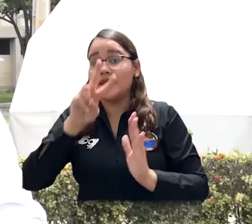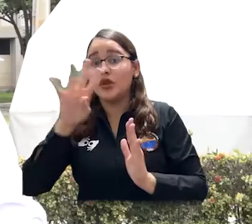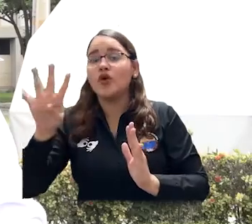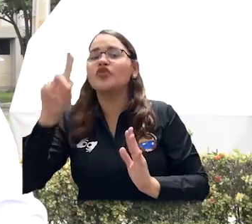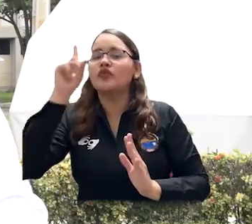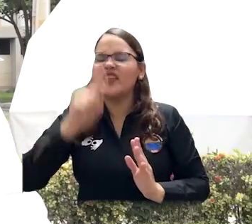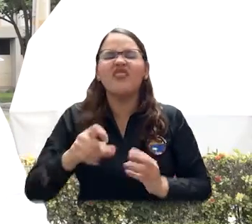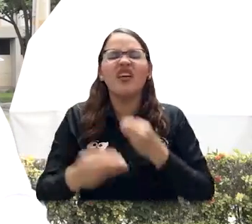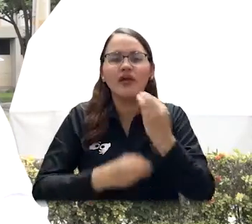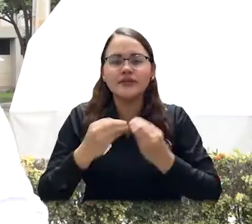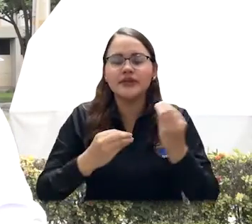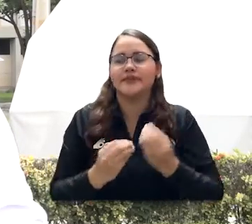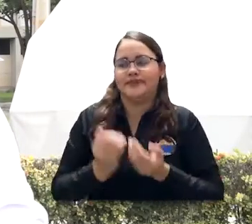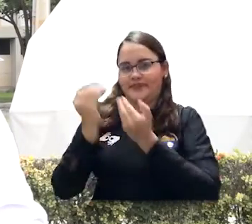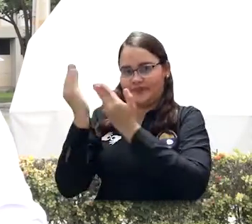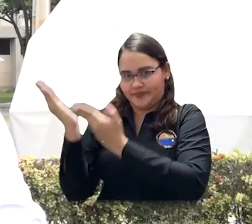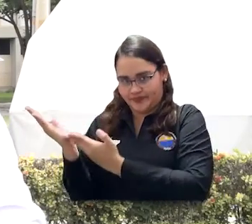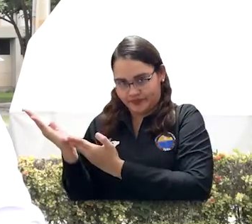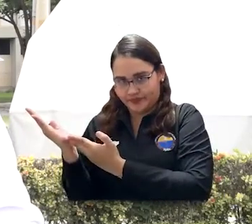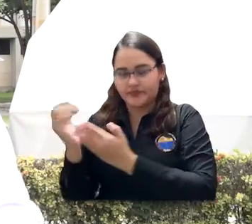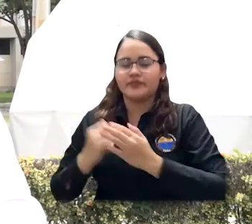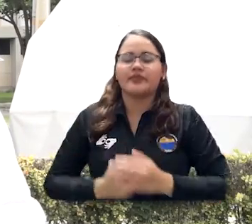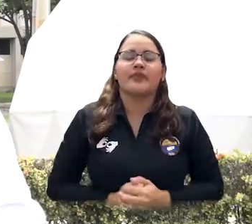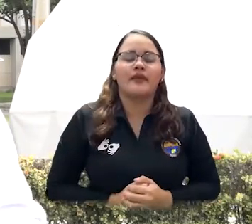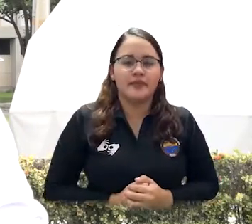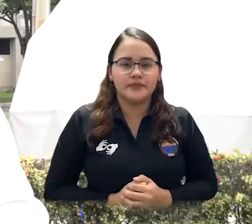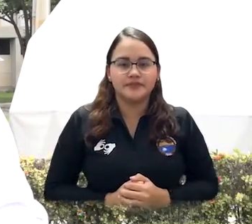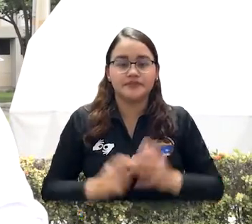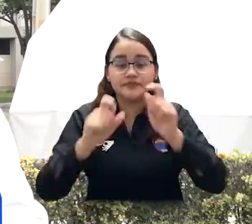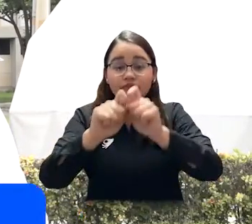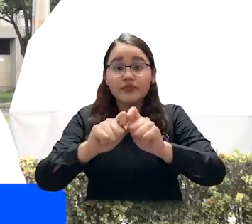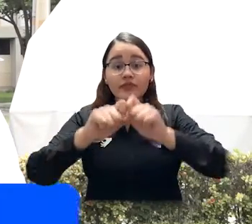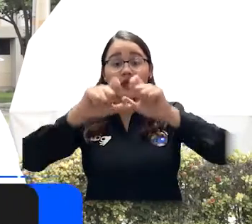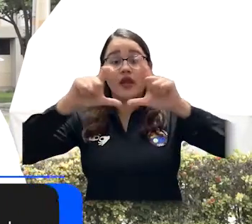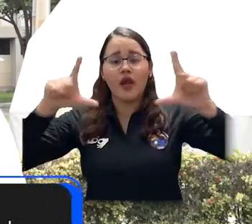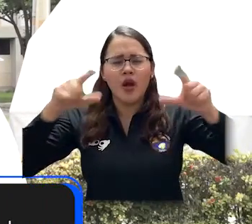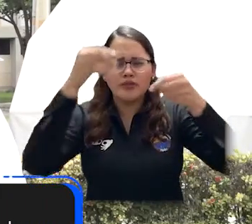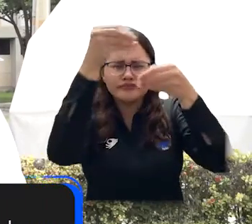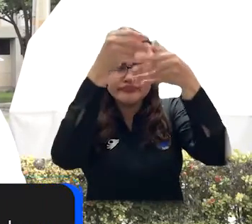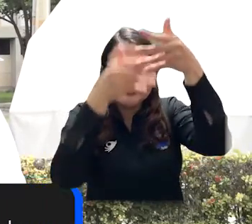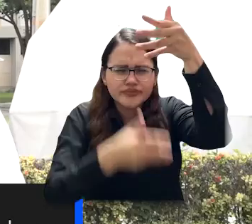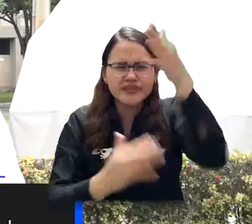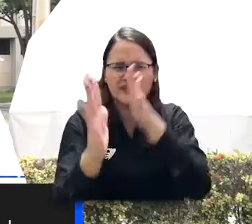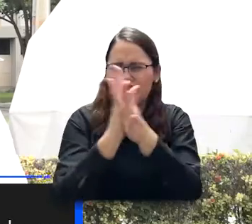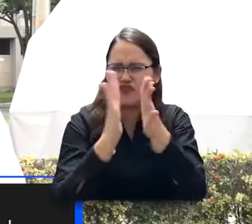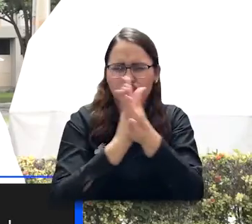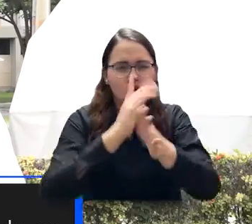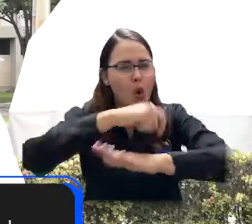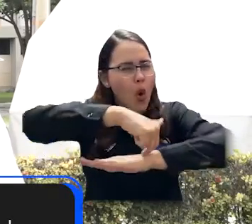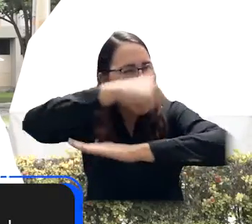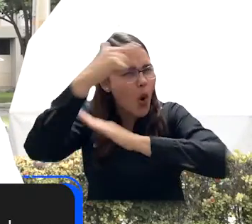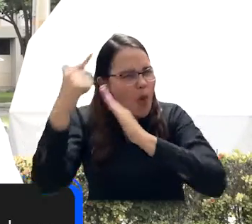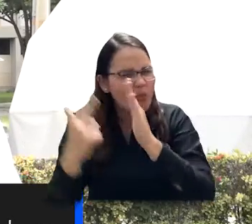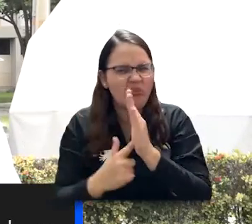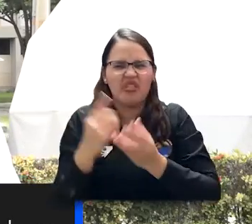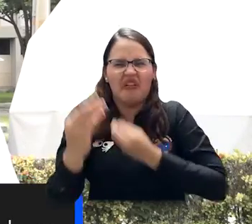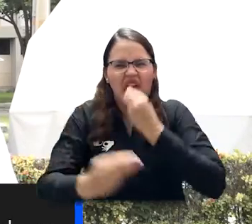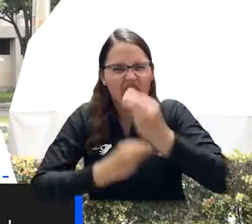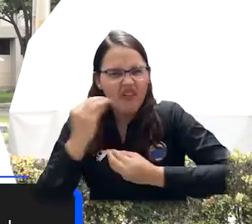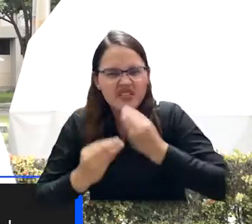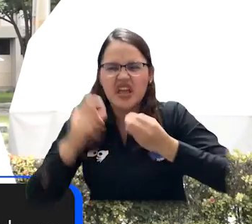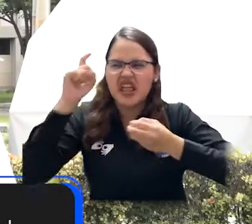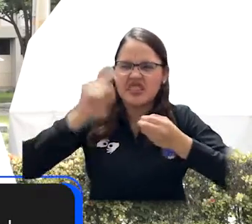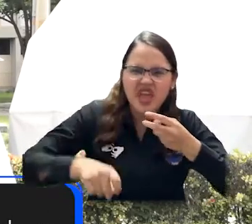-2024, consulta al link consulta.unimagdalena.edu.co y ahí podrás ver toda la información,